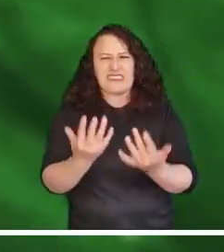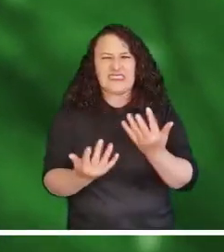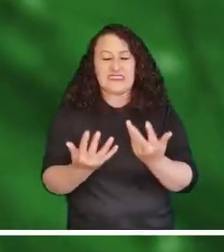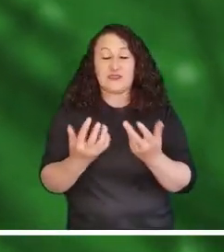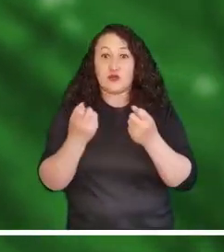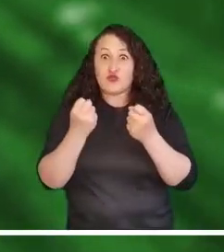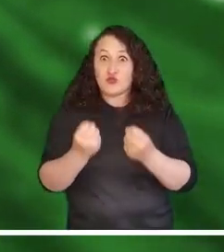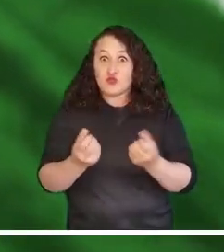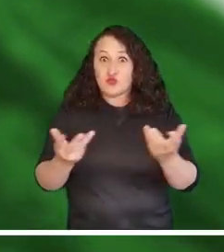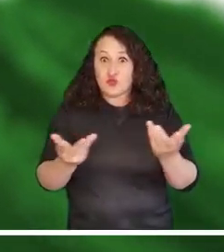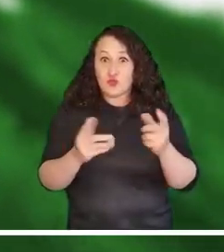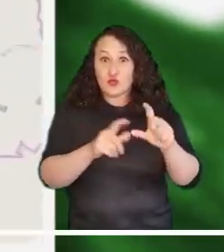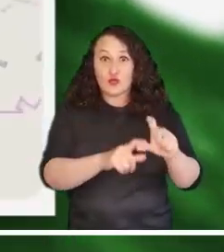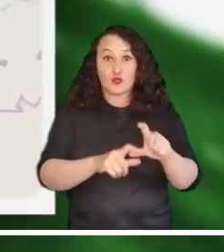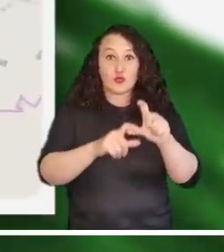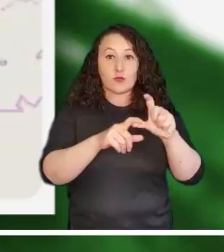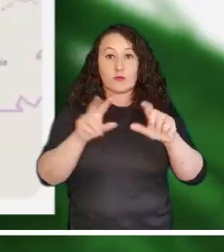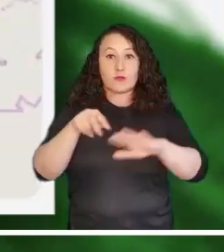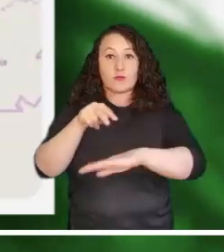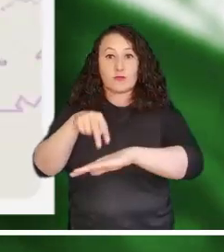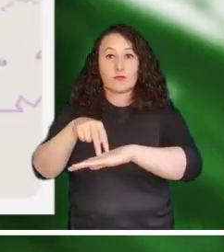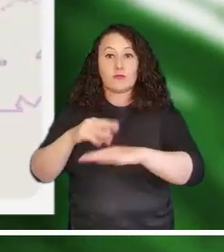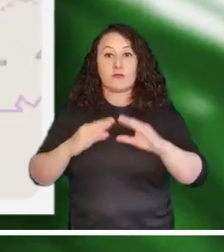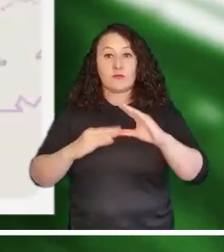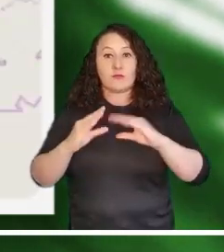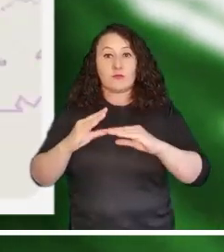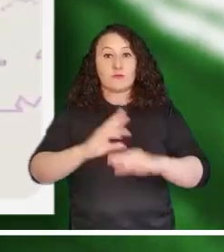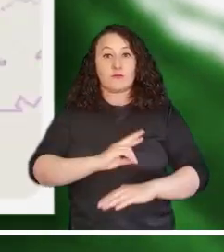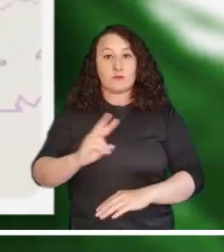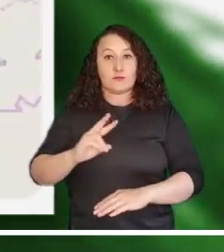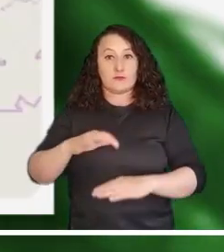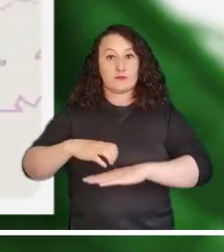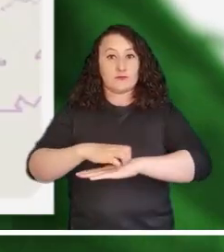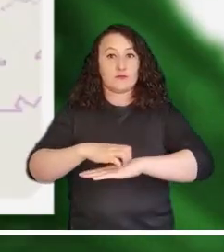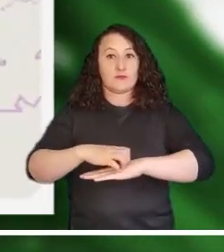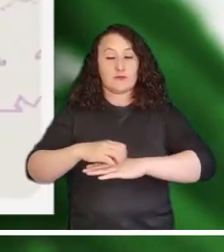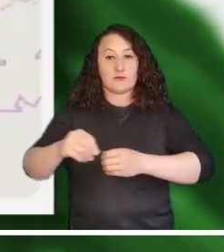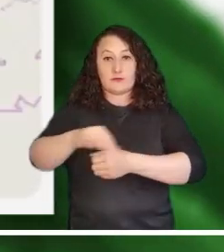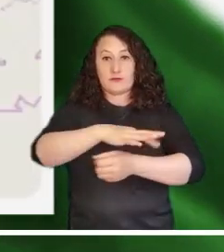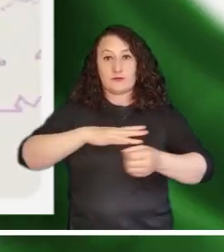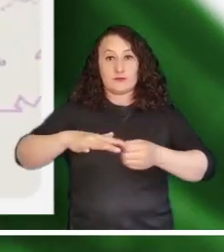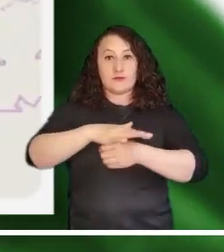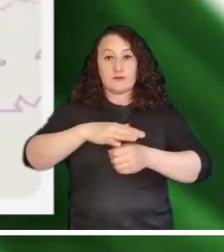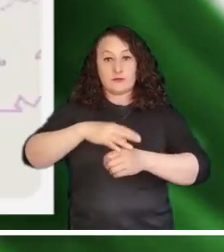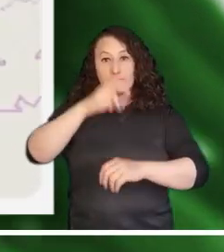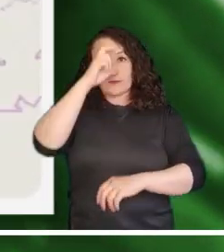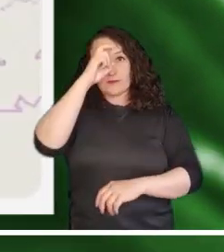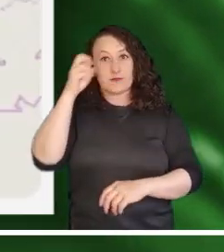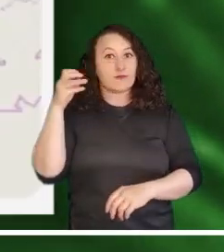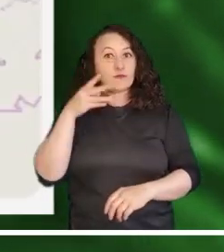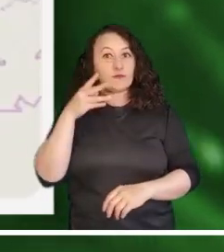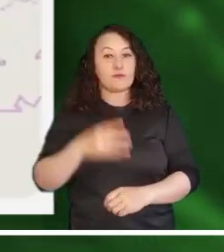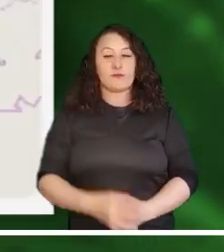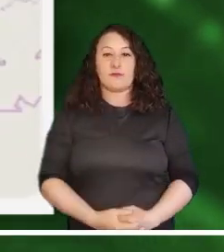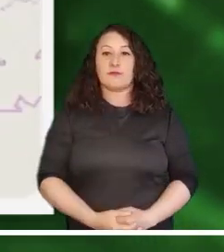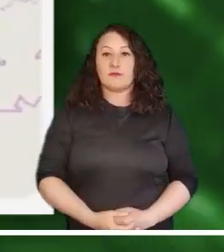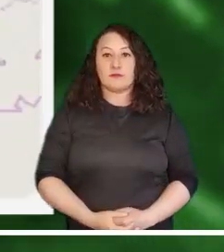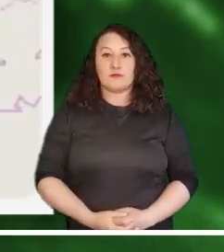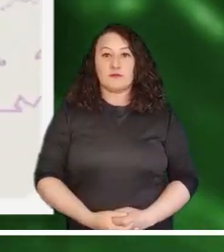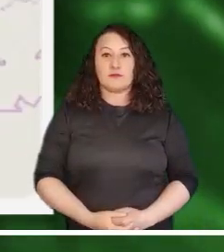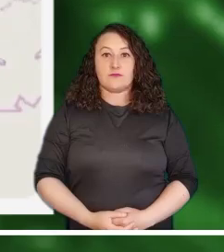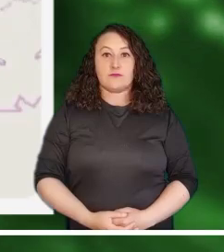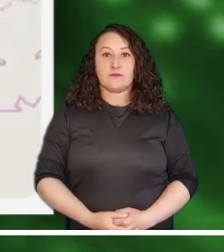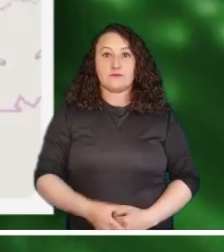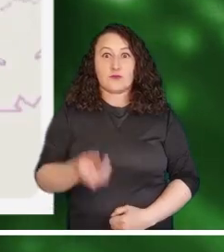La probabilidad de incendios se mantiene alta en La Guajira, Nariño, Cauca, Valle del Cauca, Tolima, Cundinamarca y